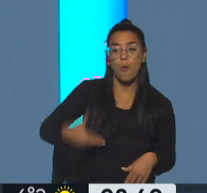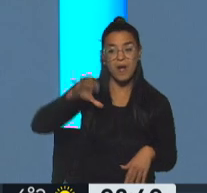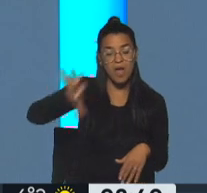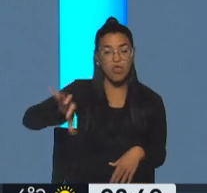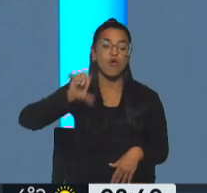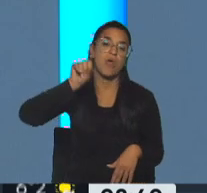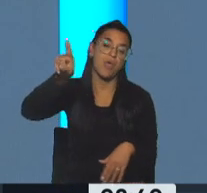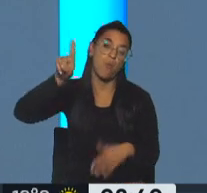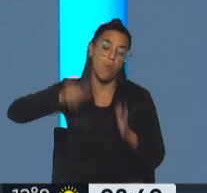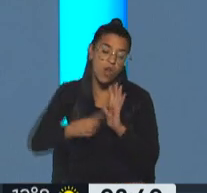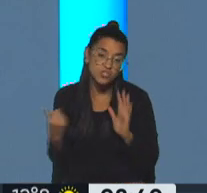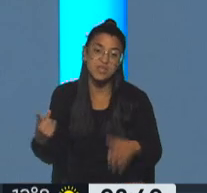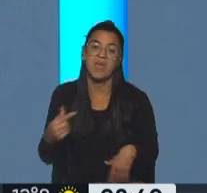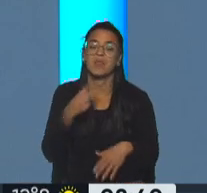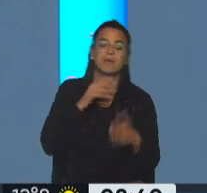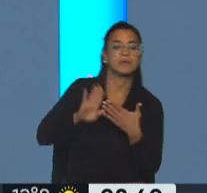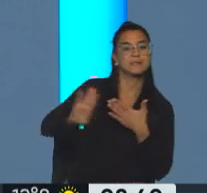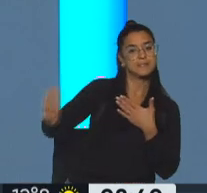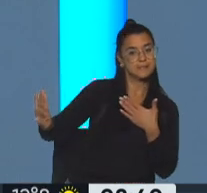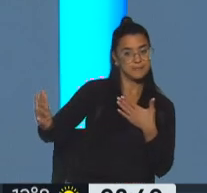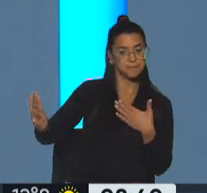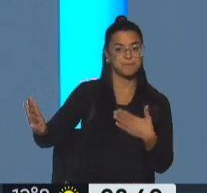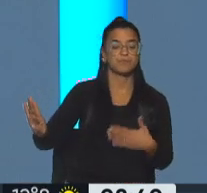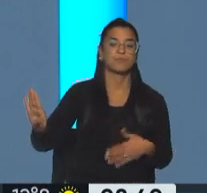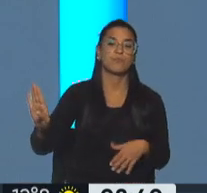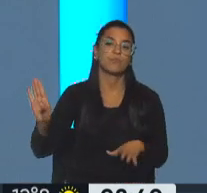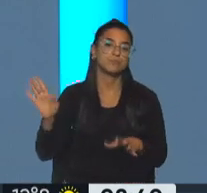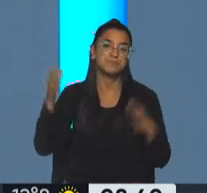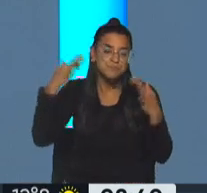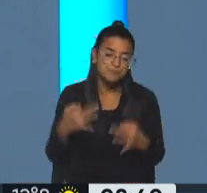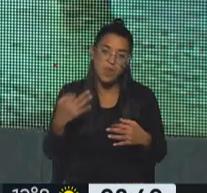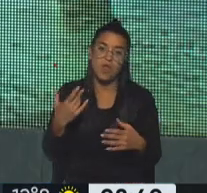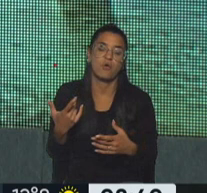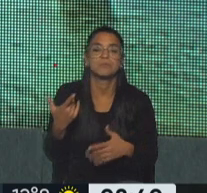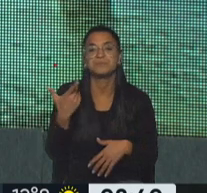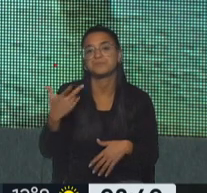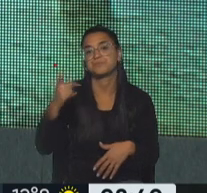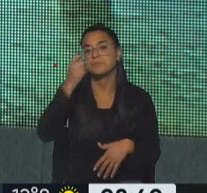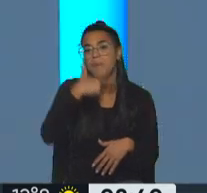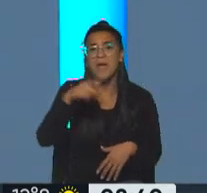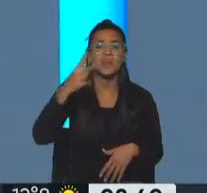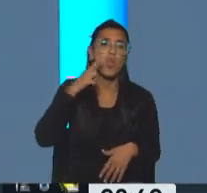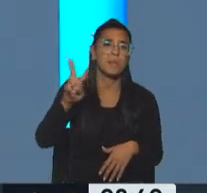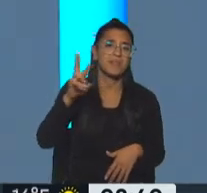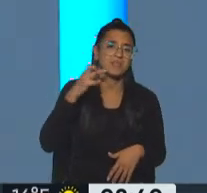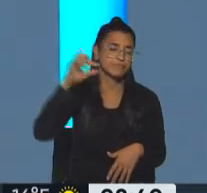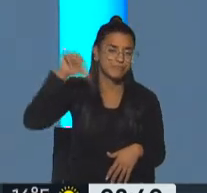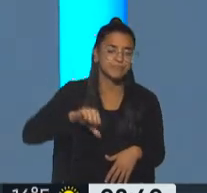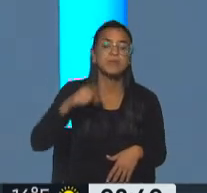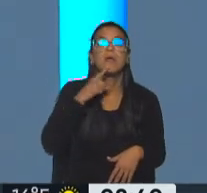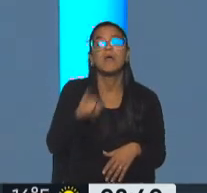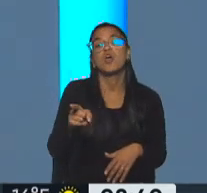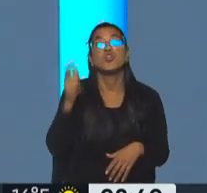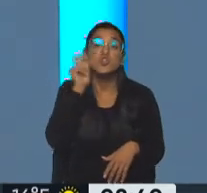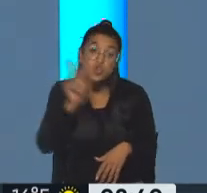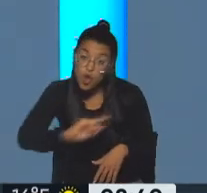provincia de Buenos Aires y trató de despegarse de ella los números que no eran alentadores para Mauricio Macri en 2019. No lo logró,